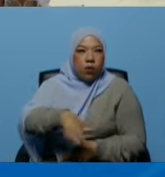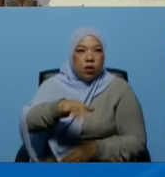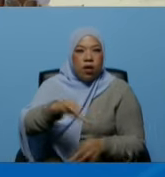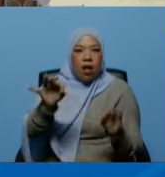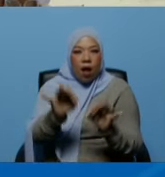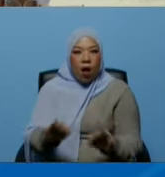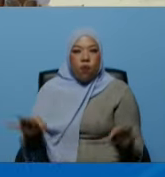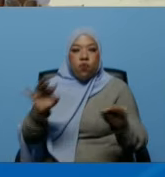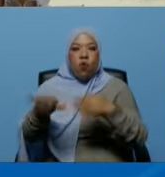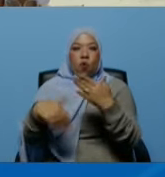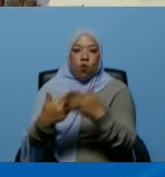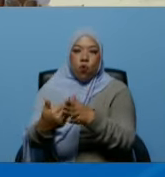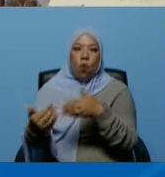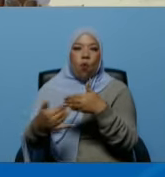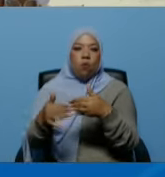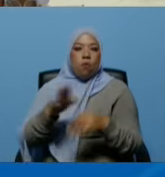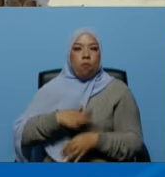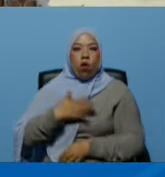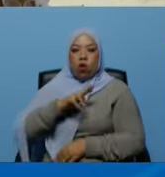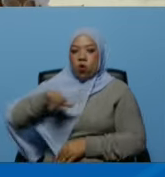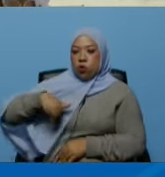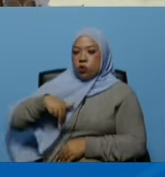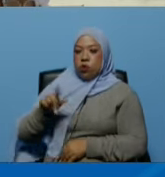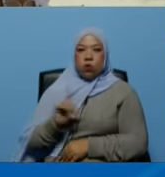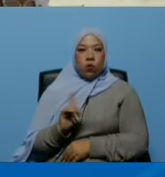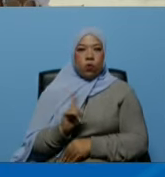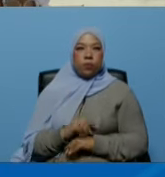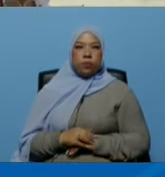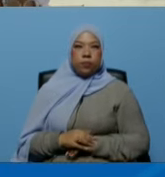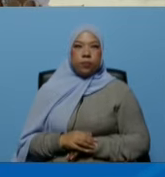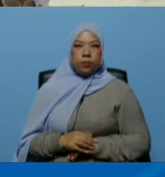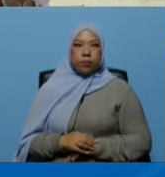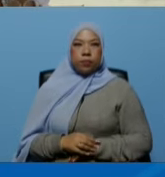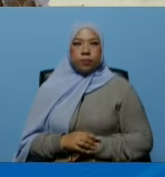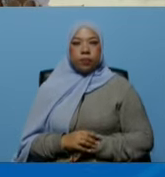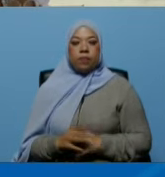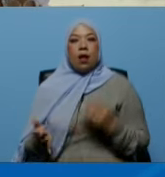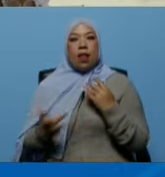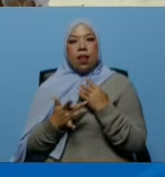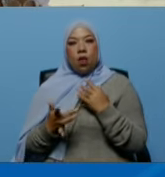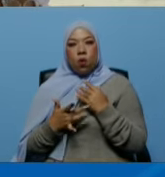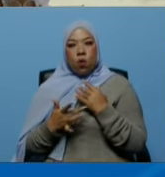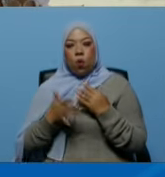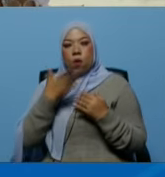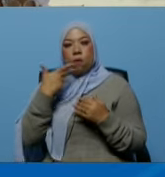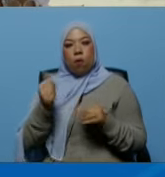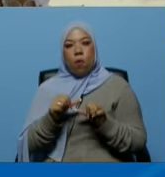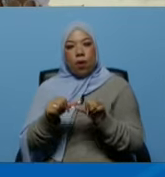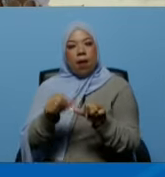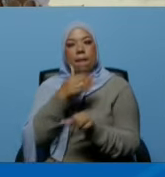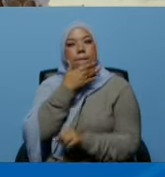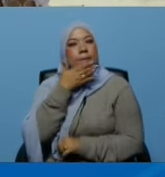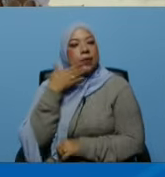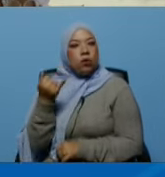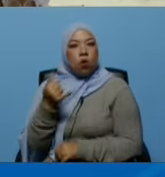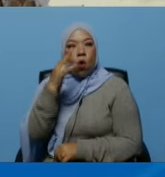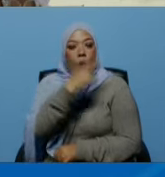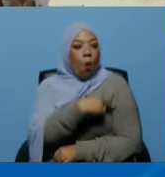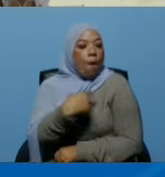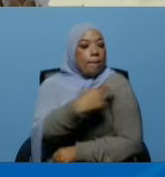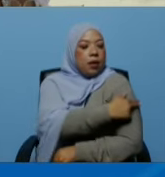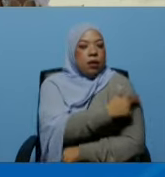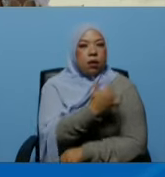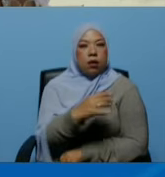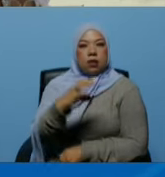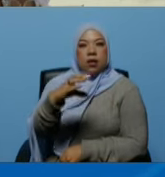nada ni nadie podrá con nosotros la más alta tecnología seguirá llegando a hospitales